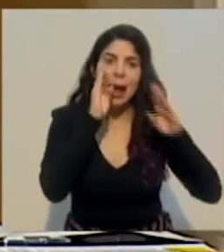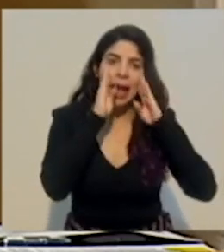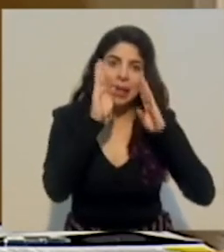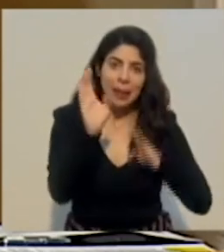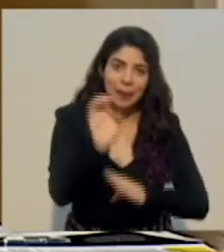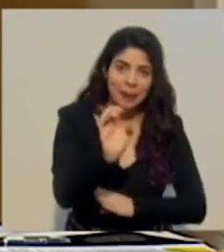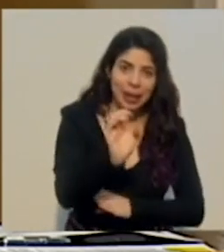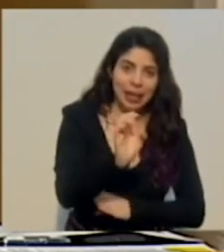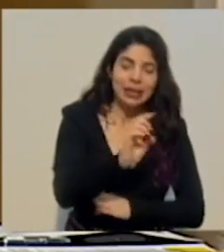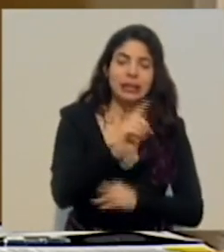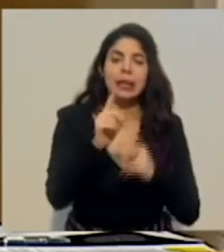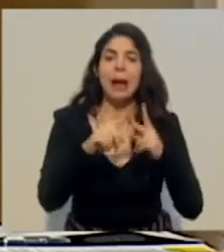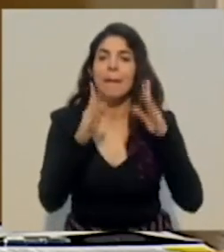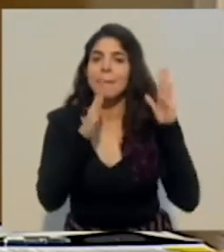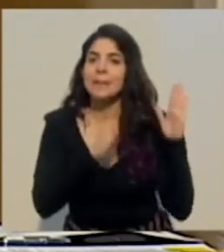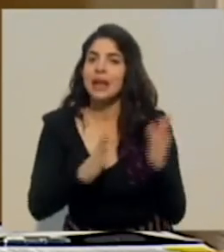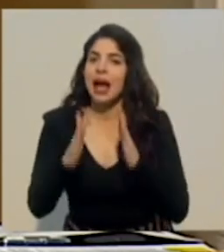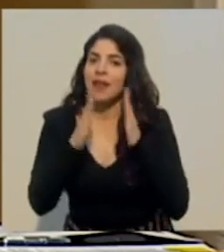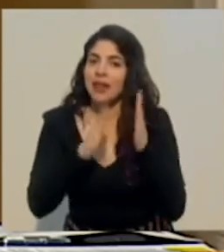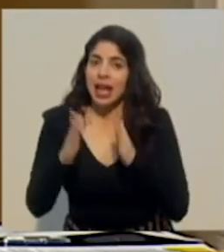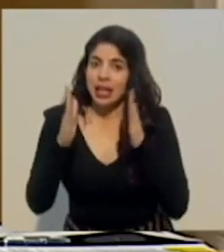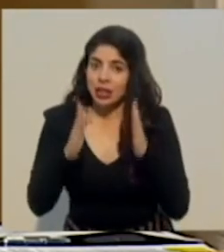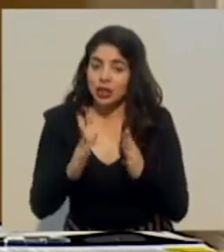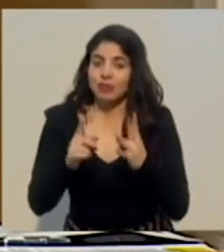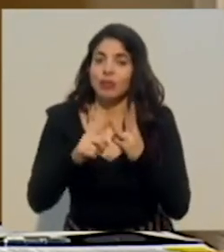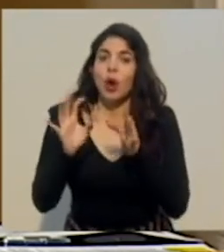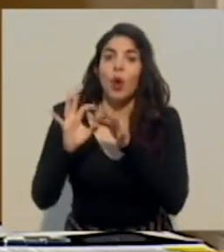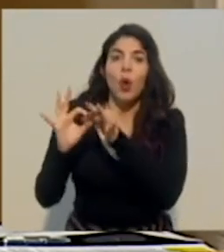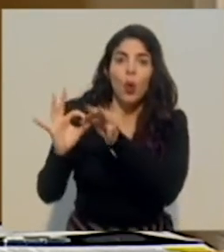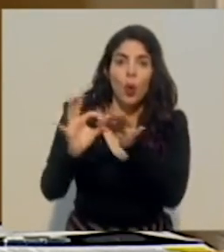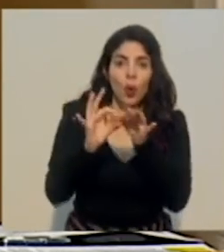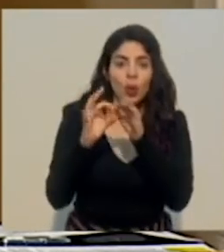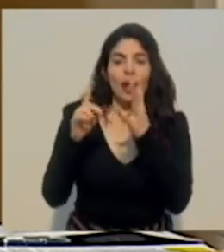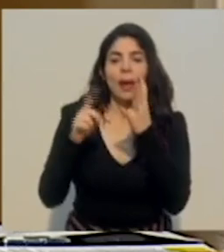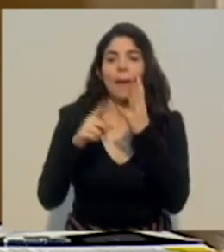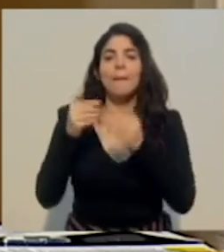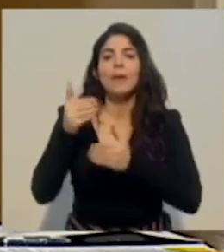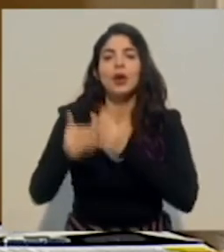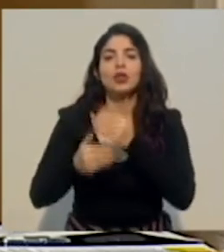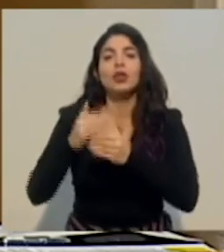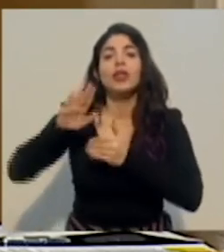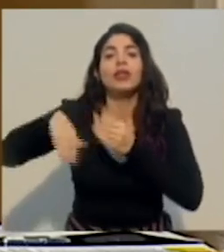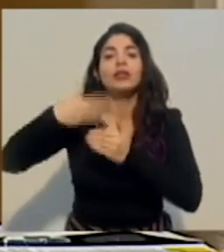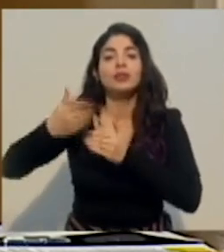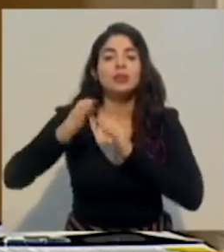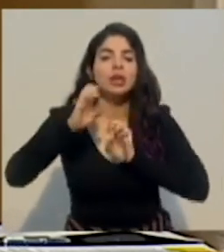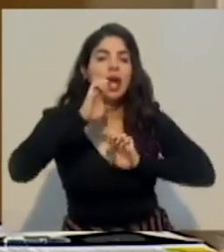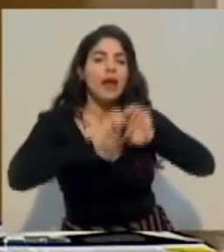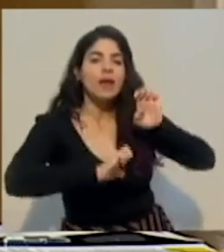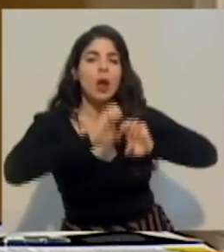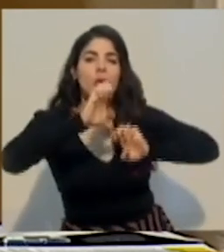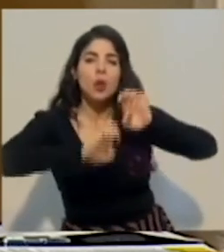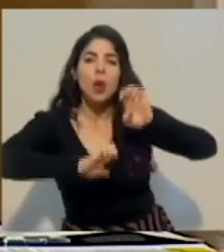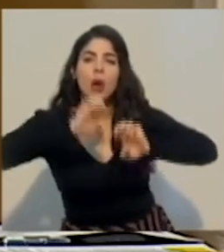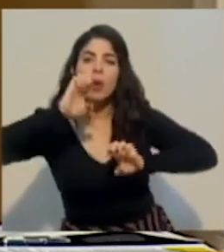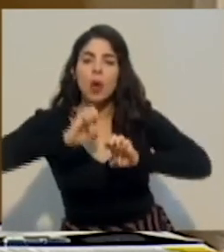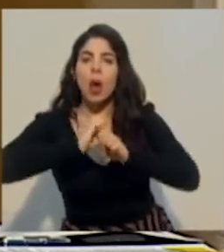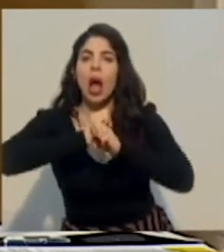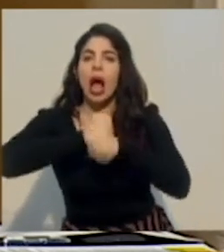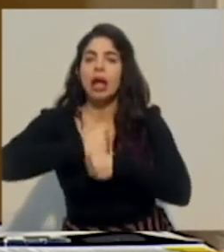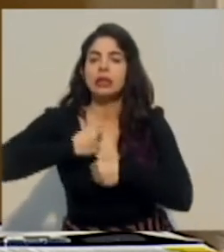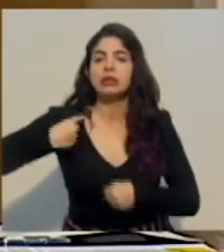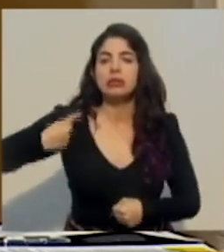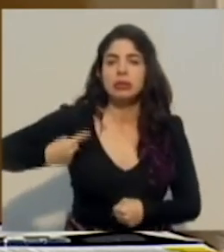planificación, la coordinación y un proceso de evaluación que se va a realizar a nivel del Plan